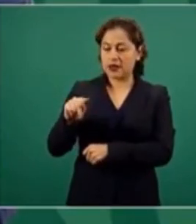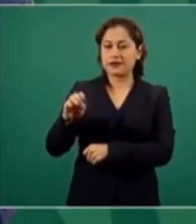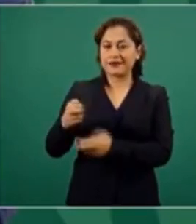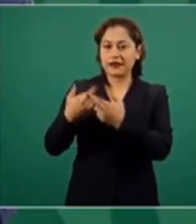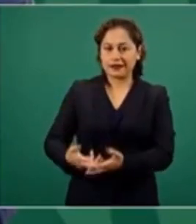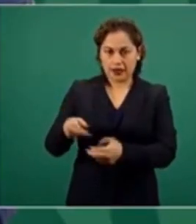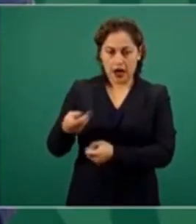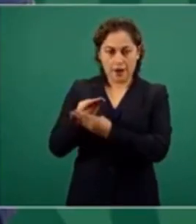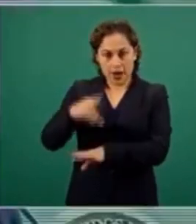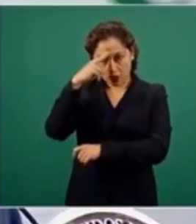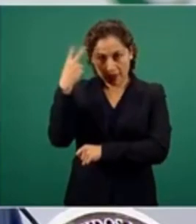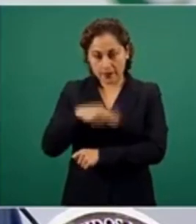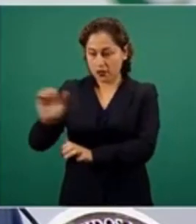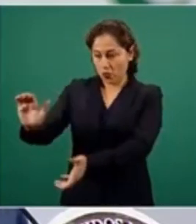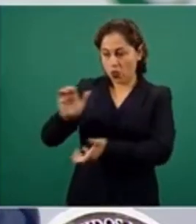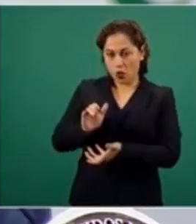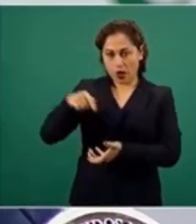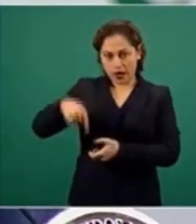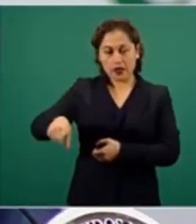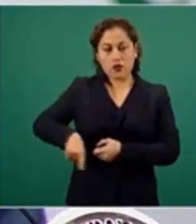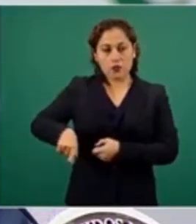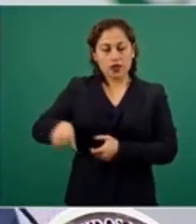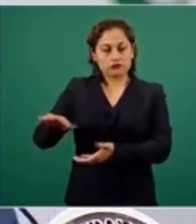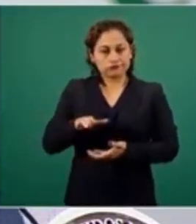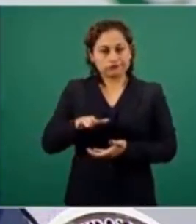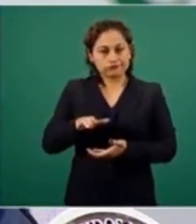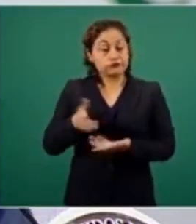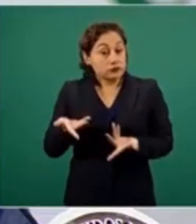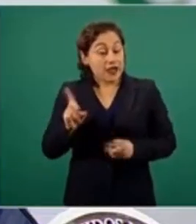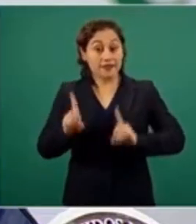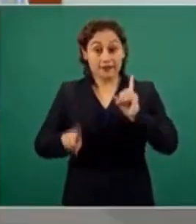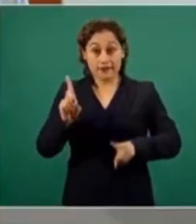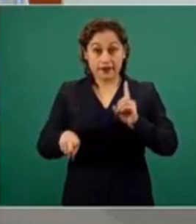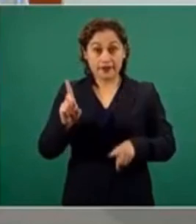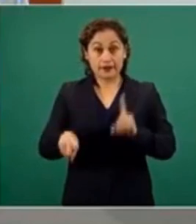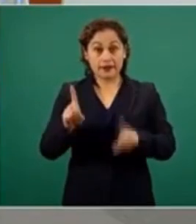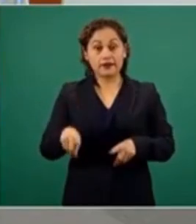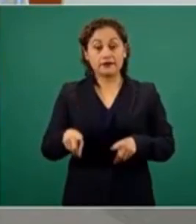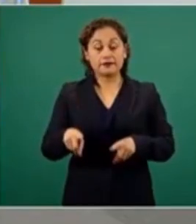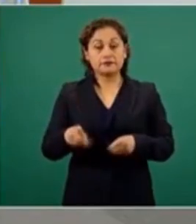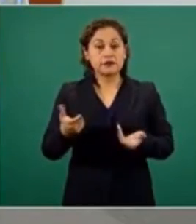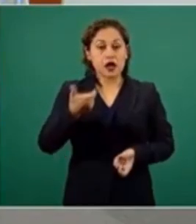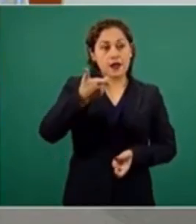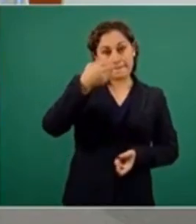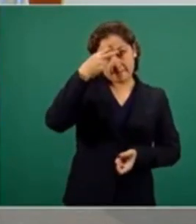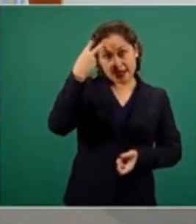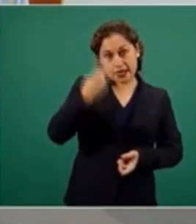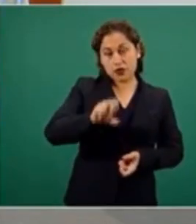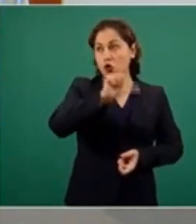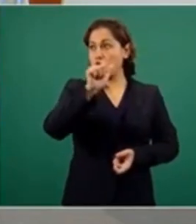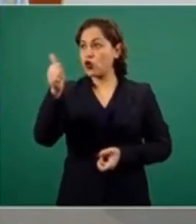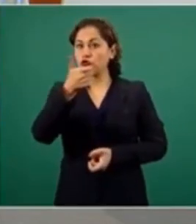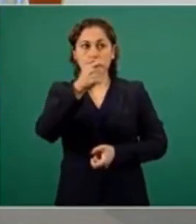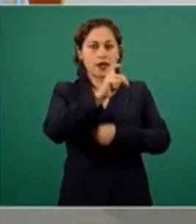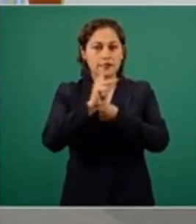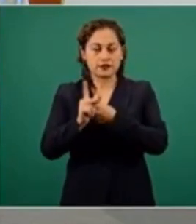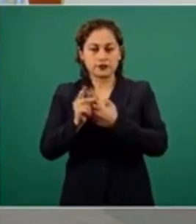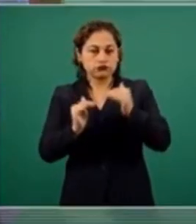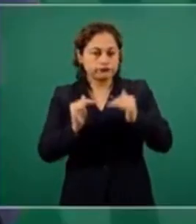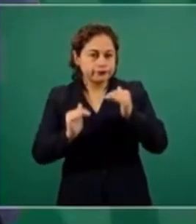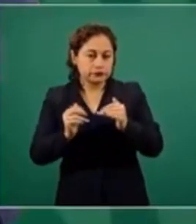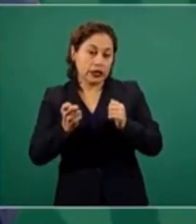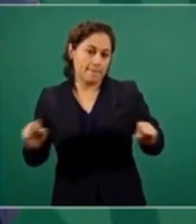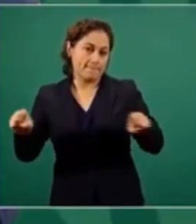entrega el Banco de México al gobierno va en función de la depreciación del peso. Entonces, cuando